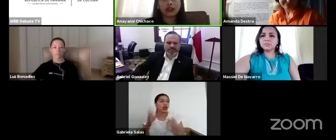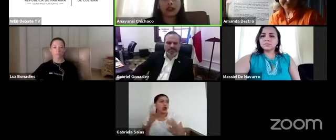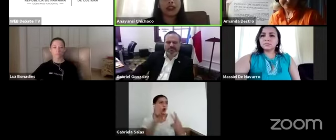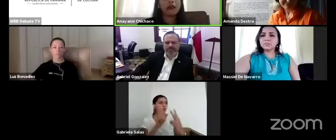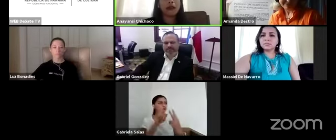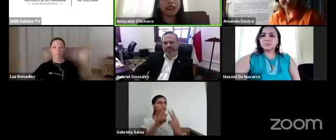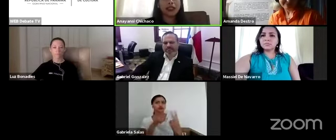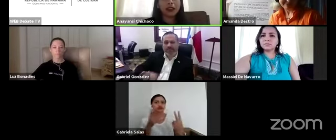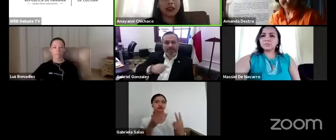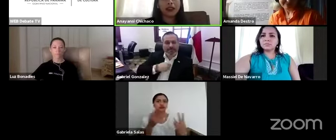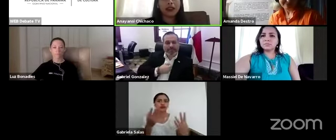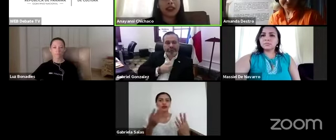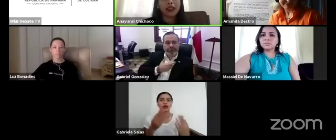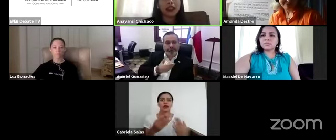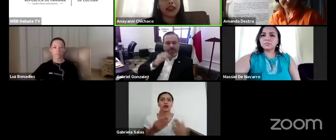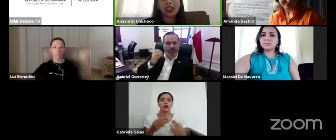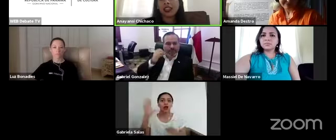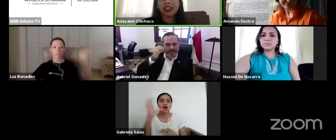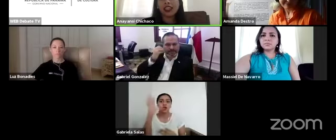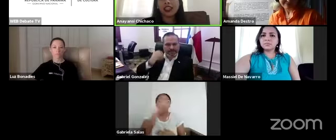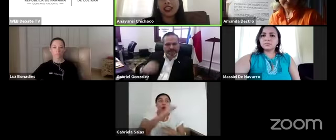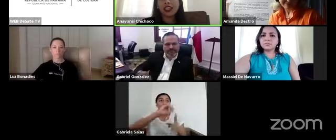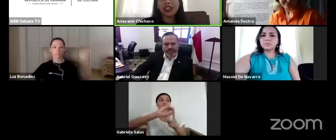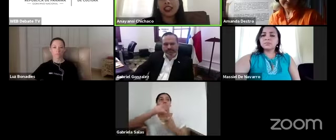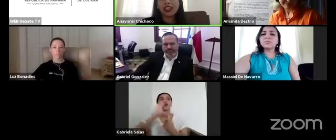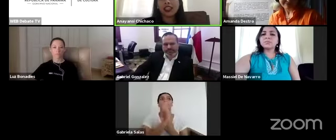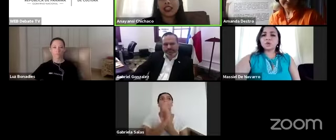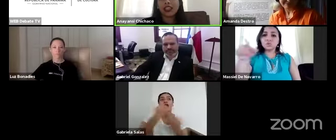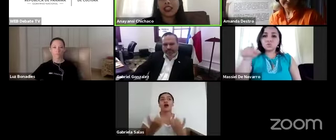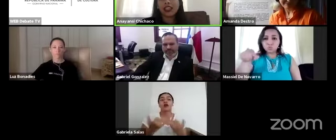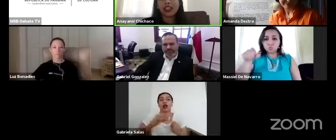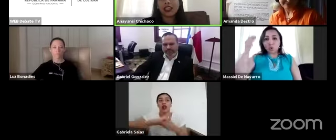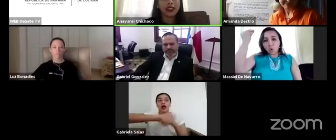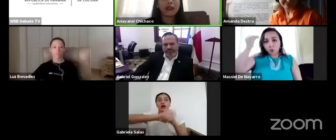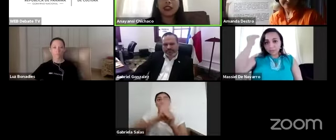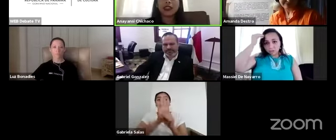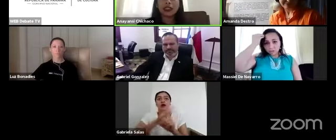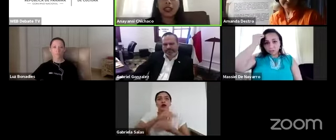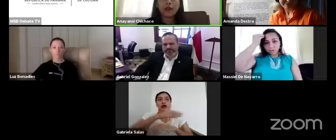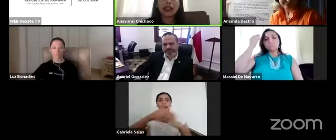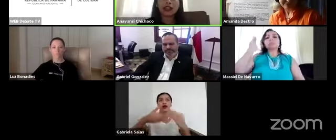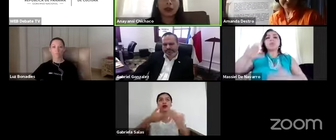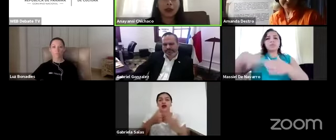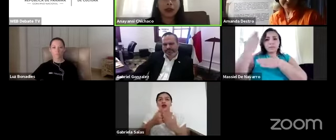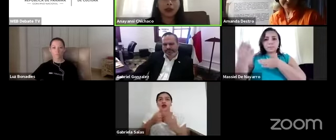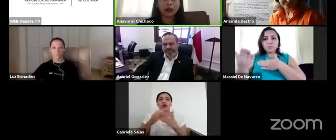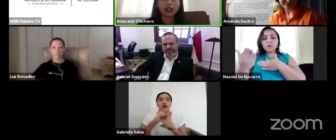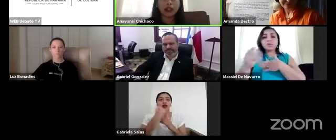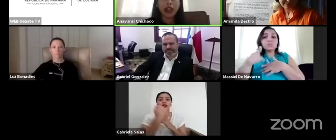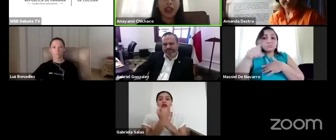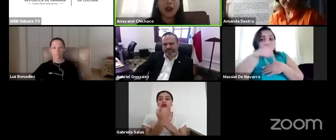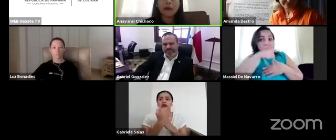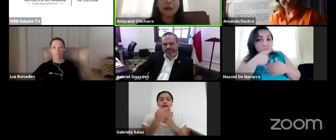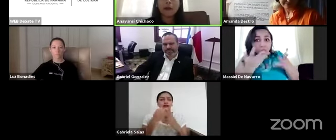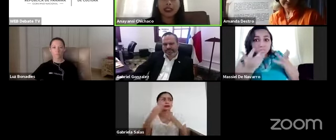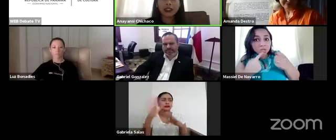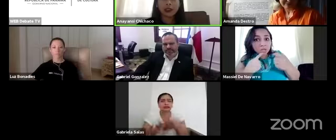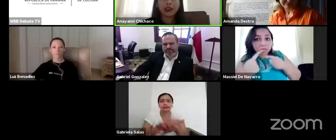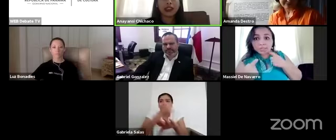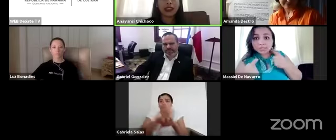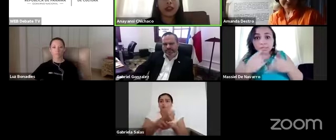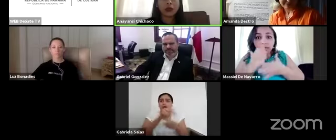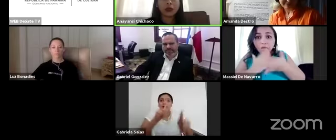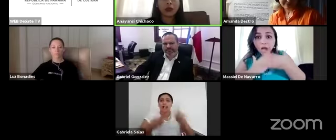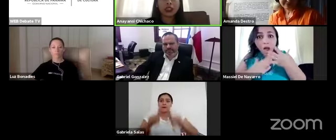la cultura en pandemia y en todo tipo de situaciones es vital para el ser humano ahora hemos